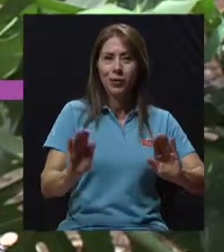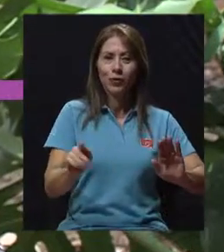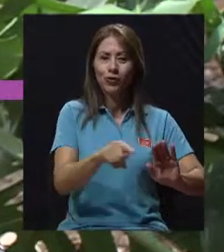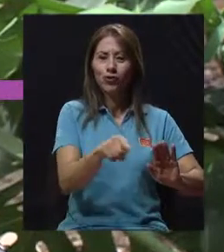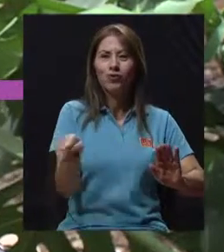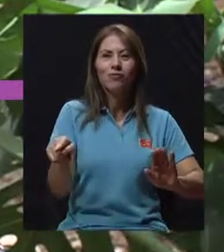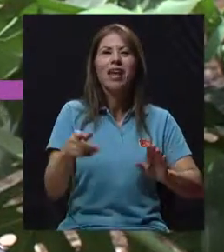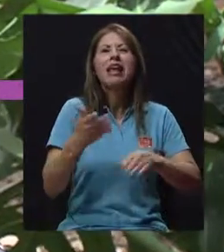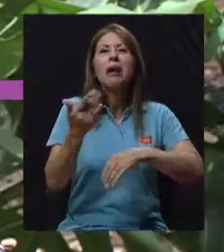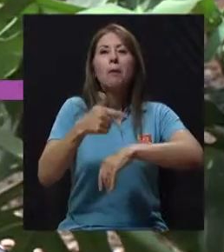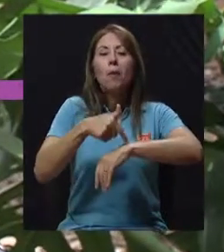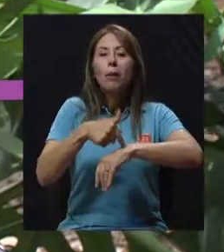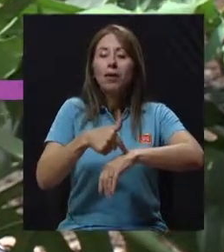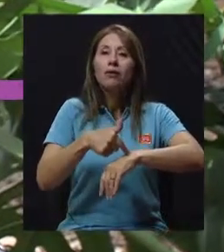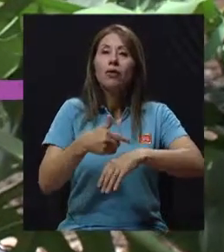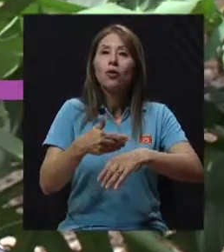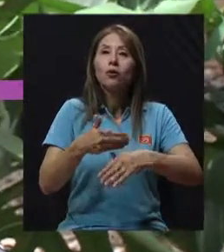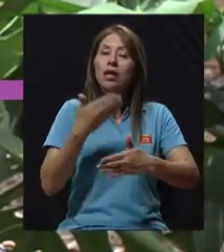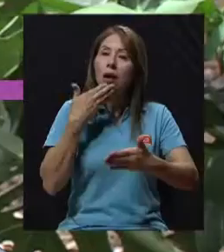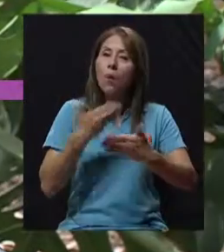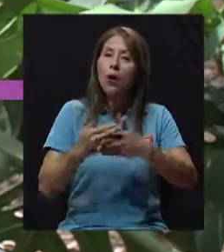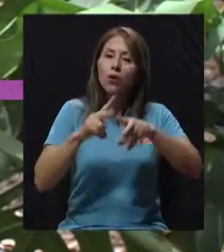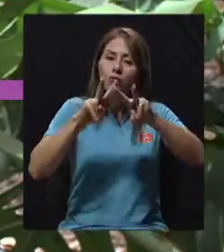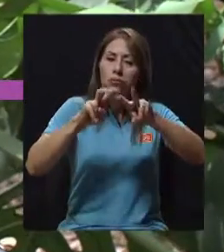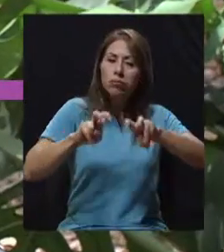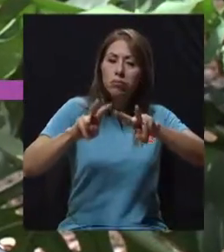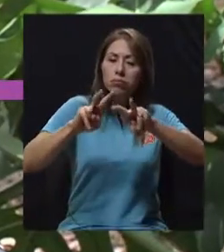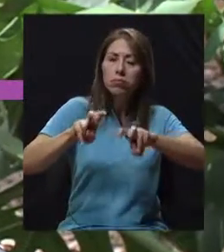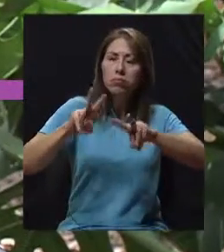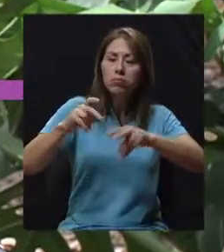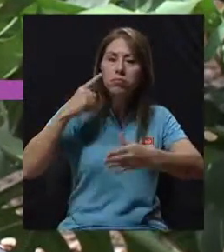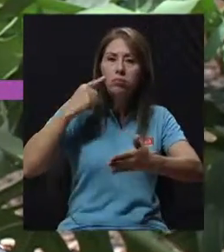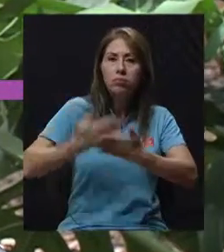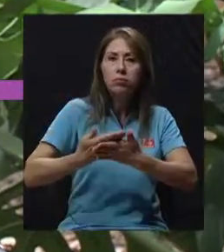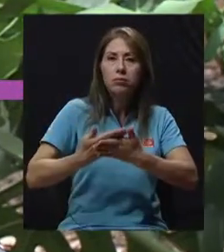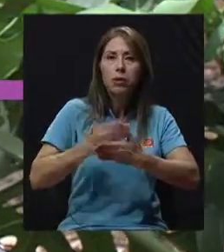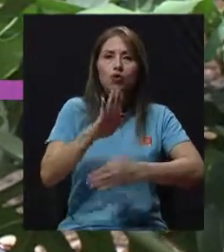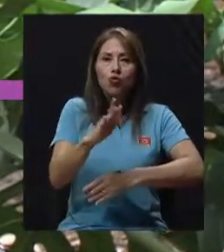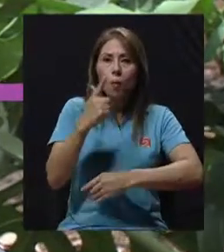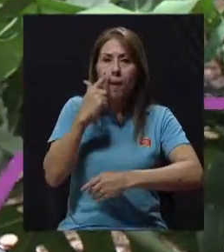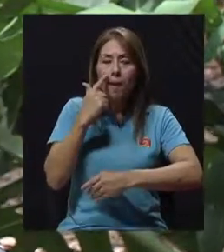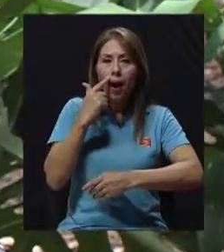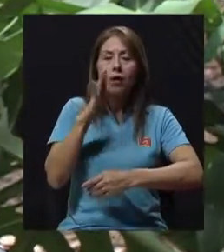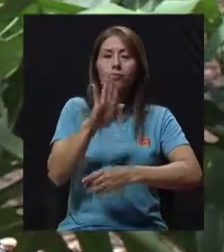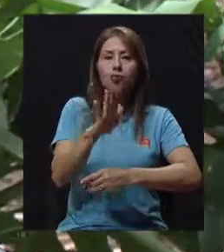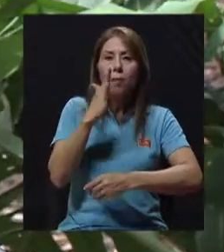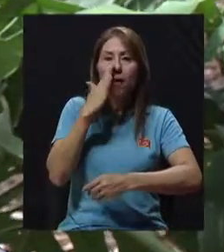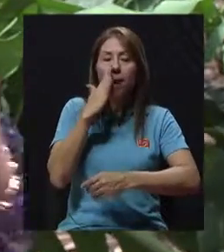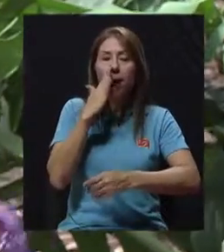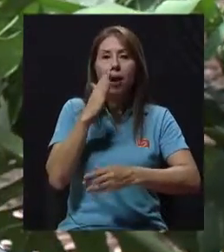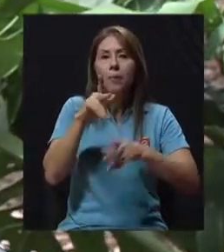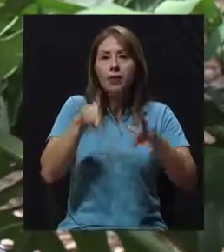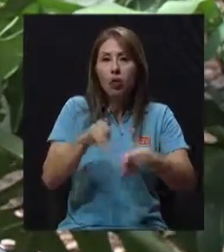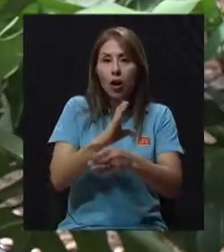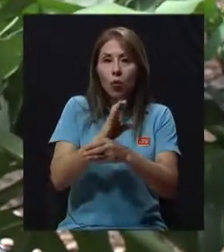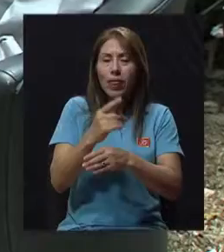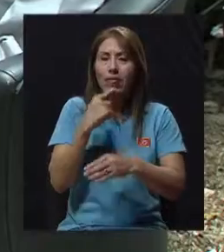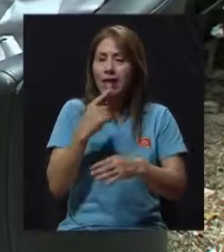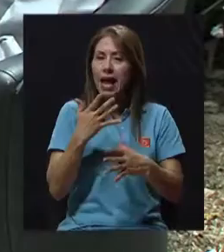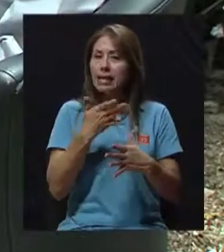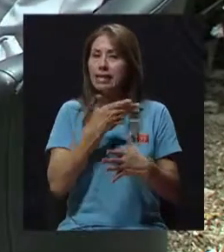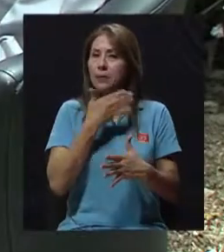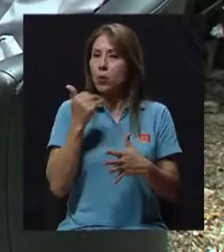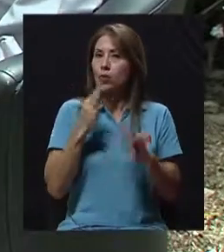y niñas, ¿a partir de qué momento sería conveniente un chequeo o que esta mamá, papá, o cuidadora o cuidadora diga es conveniente ya que esté en control?